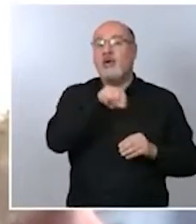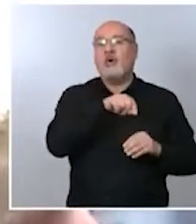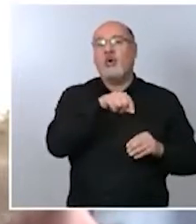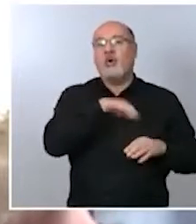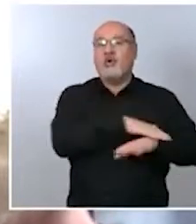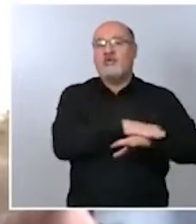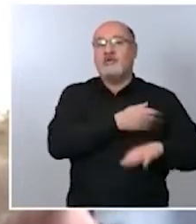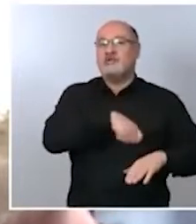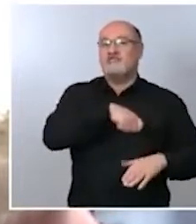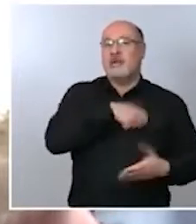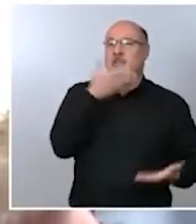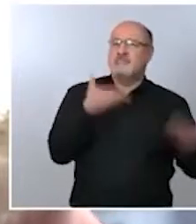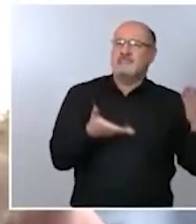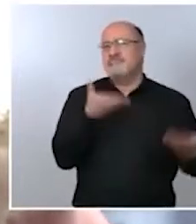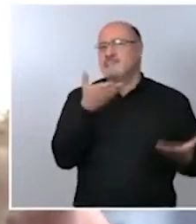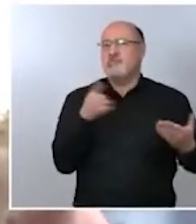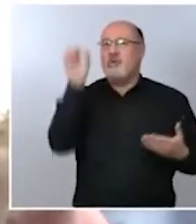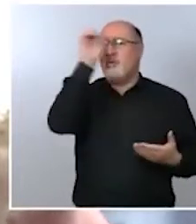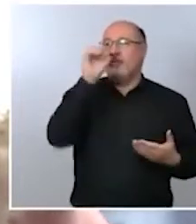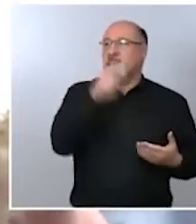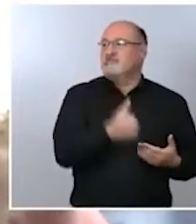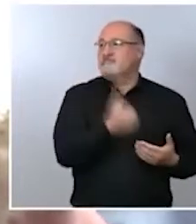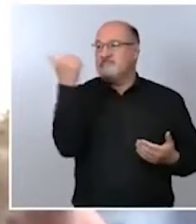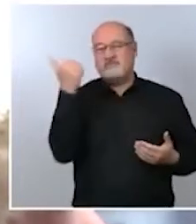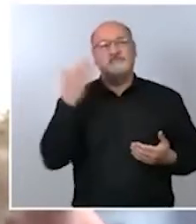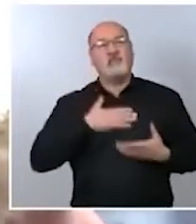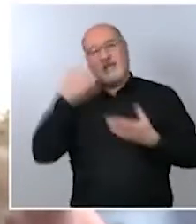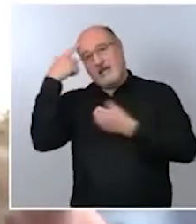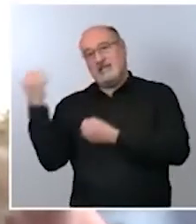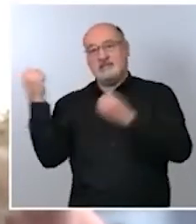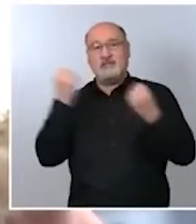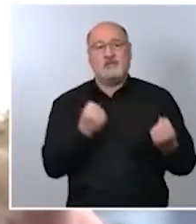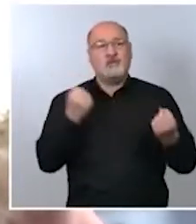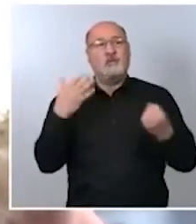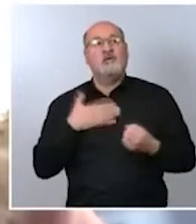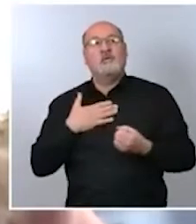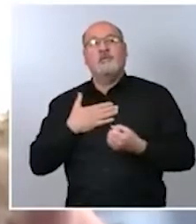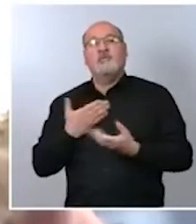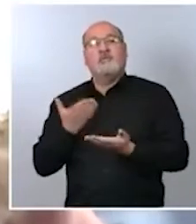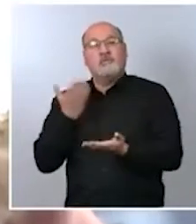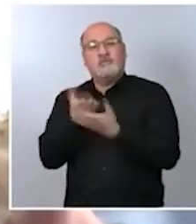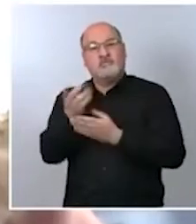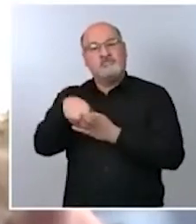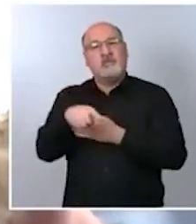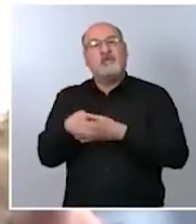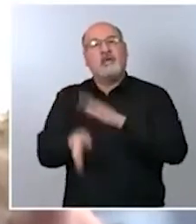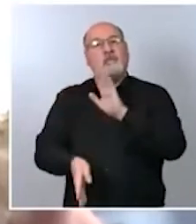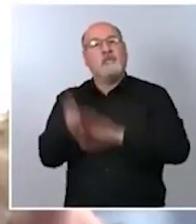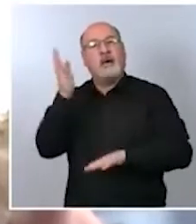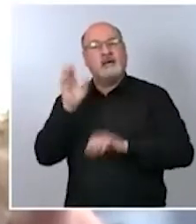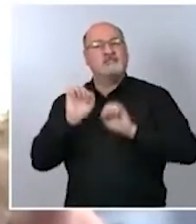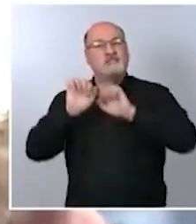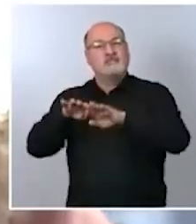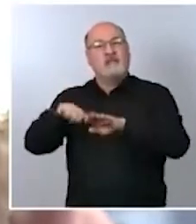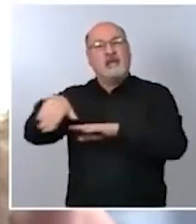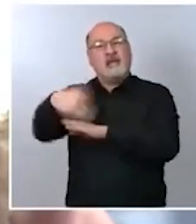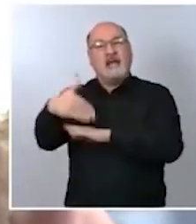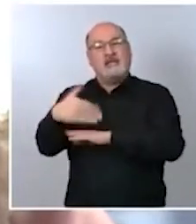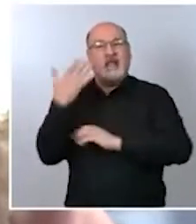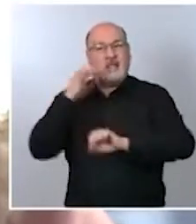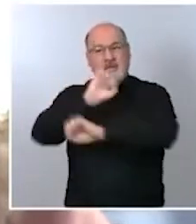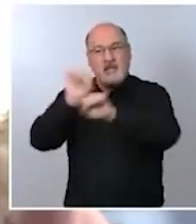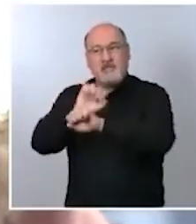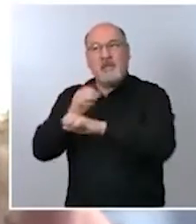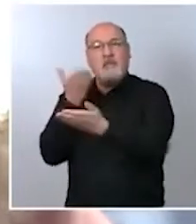instituciones madrileñas se llamarán a los ciudadanos a salir ellos mismos a las calles a limpiar la nieve y el hielo luego